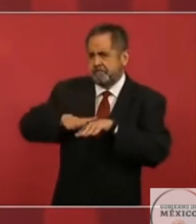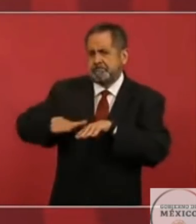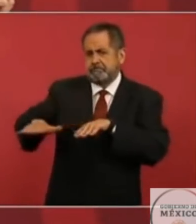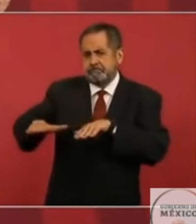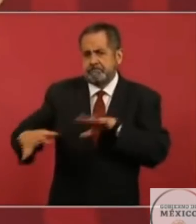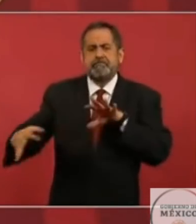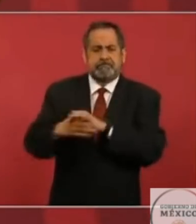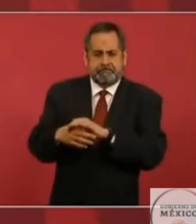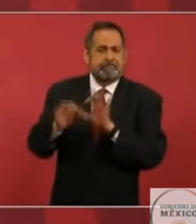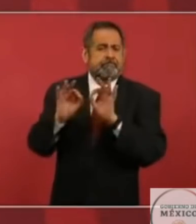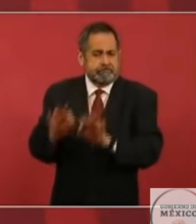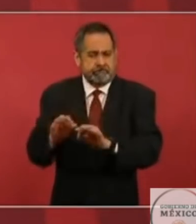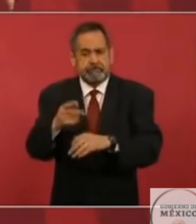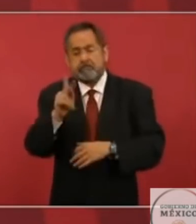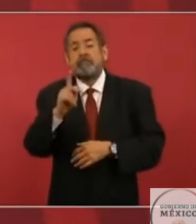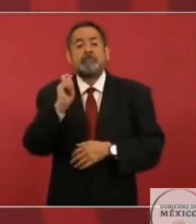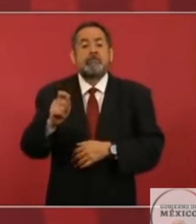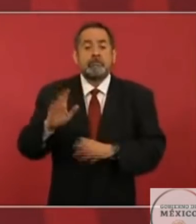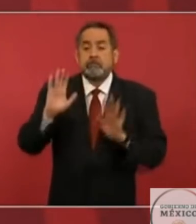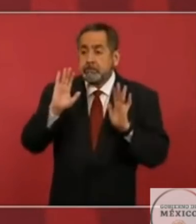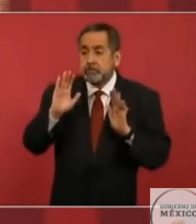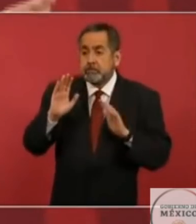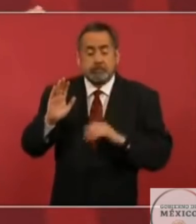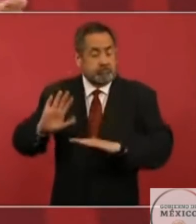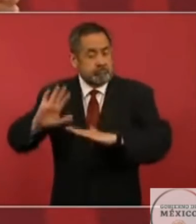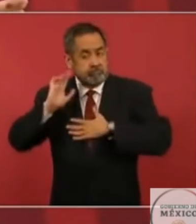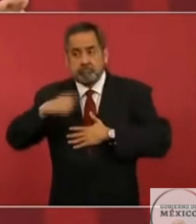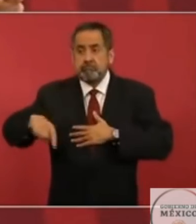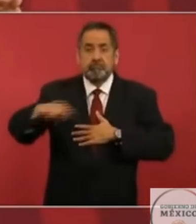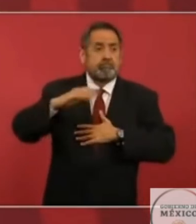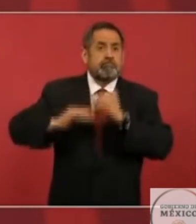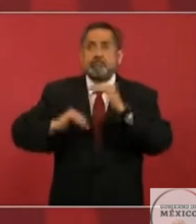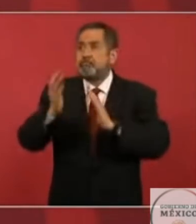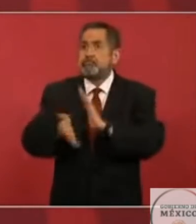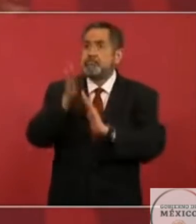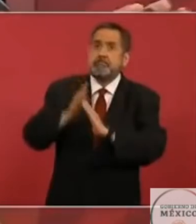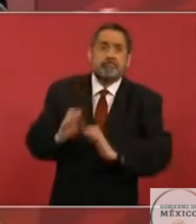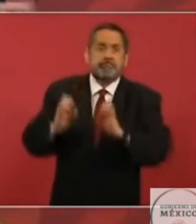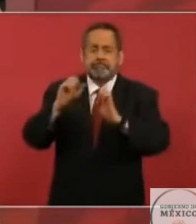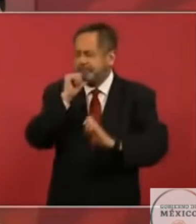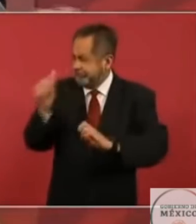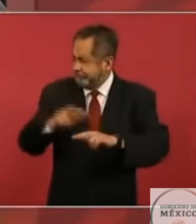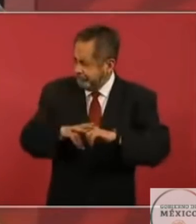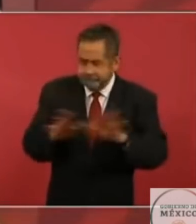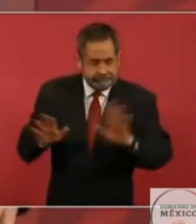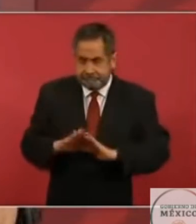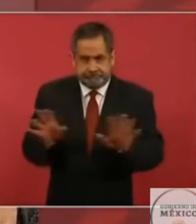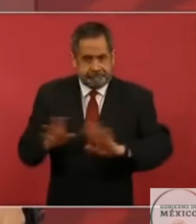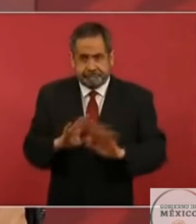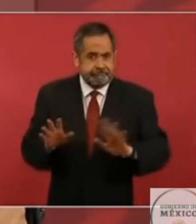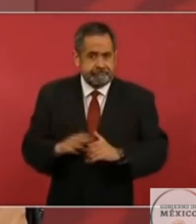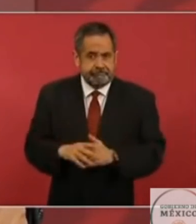pero el compromiso es no construir nada, no es recuperar tierra